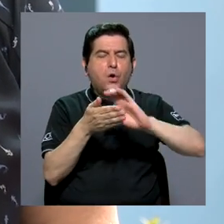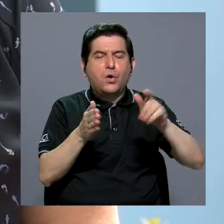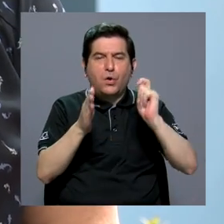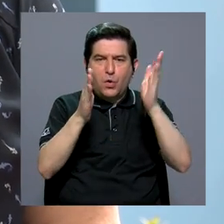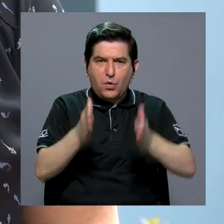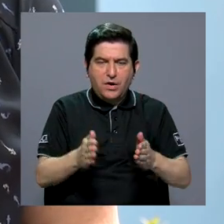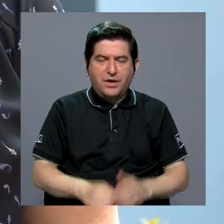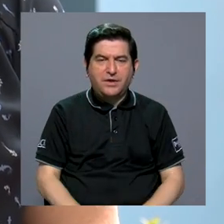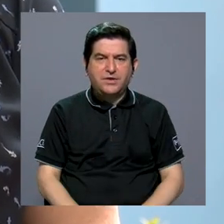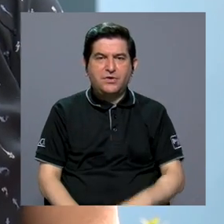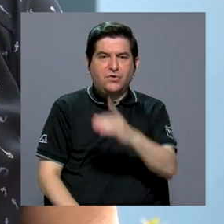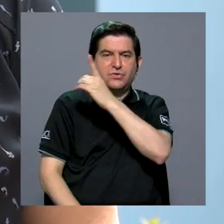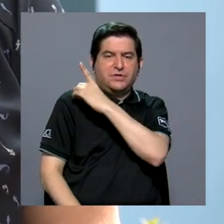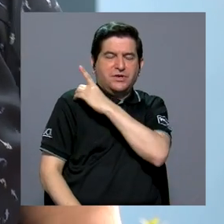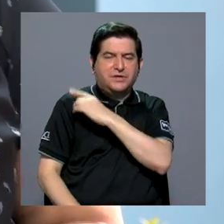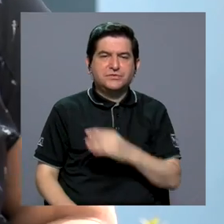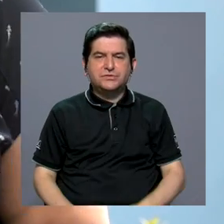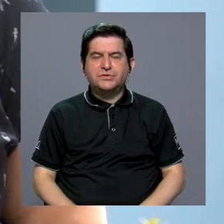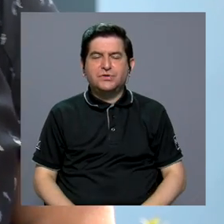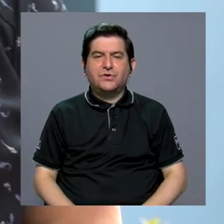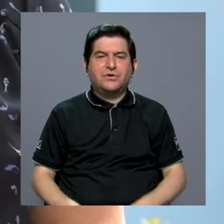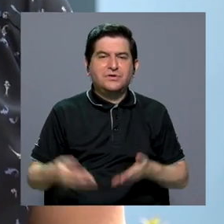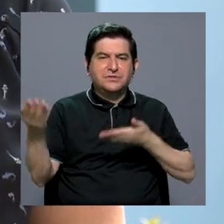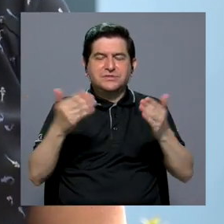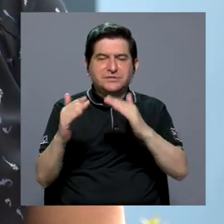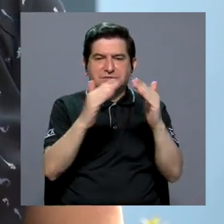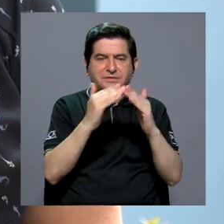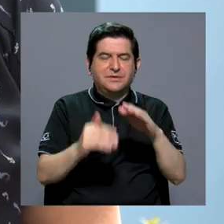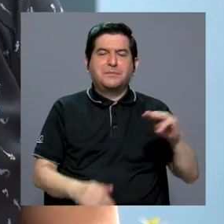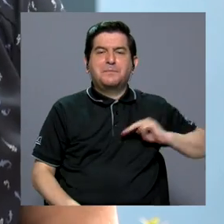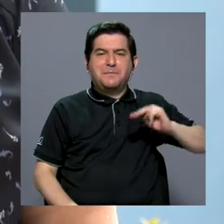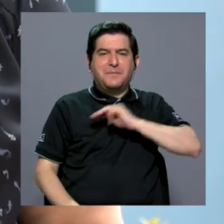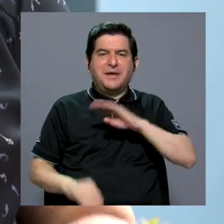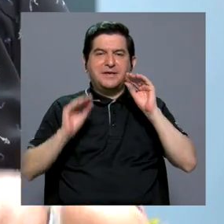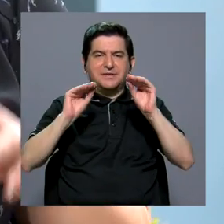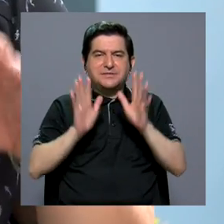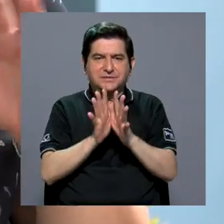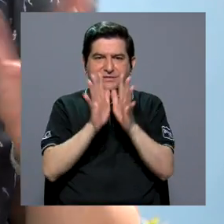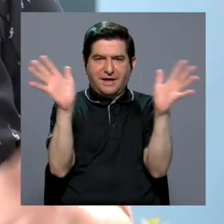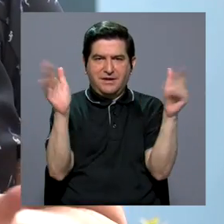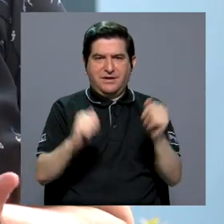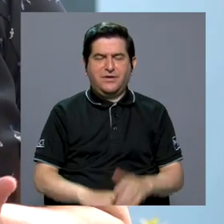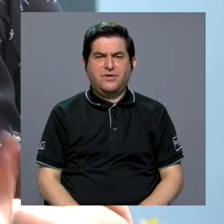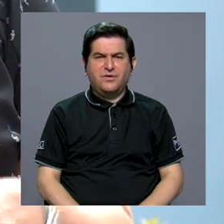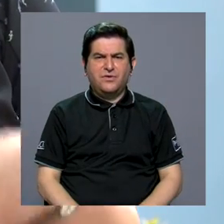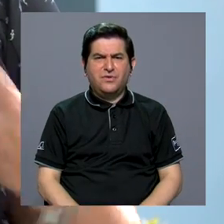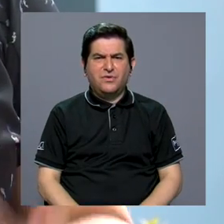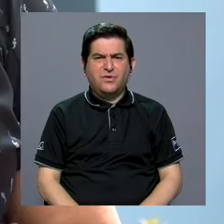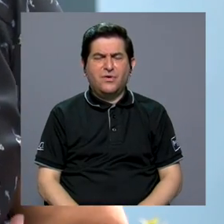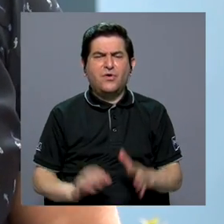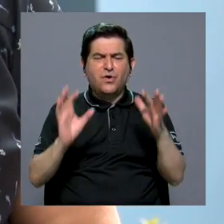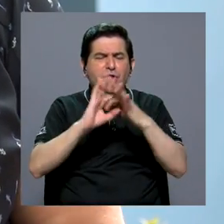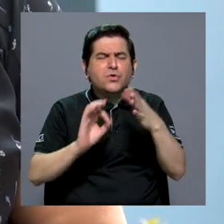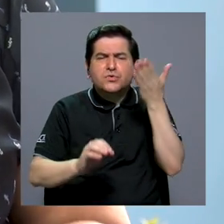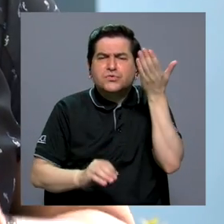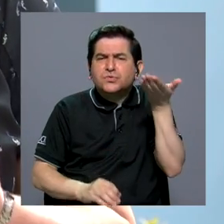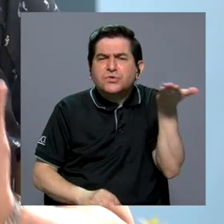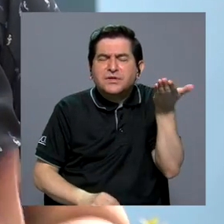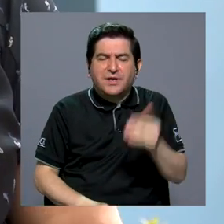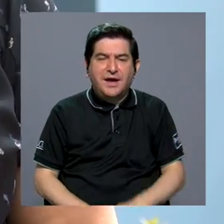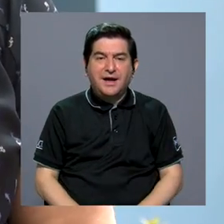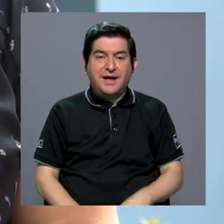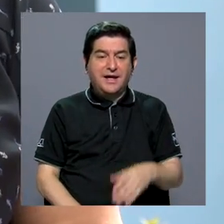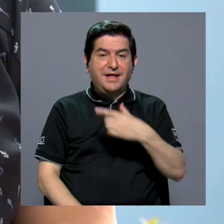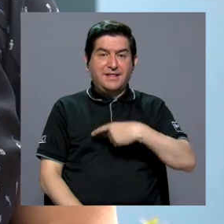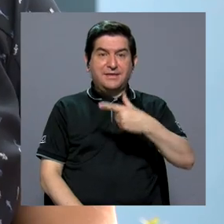Abogados, la Dirección del Servicio Civil y el Ministerio de Educación. ¿Qué nos aglutina? Pues este deseo de